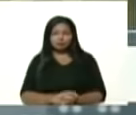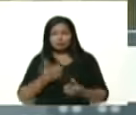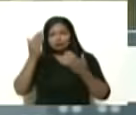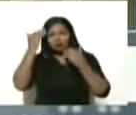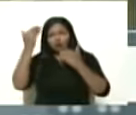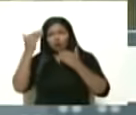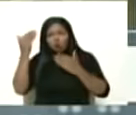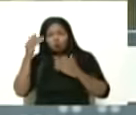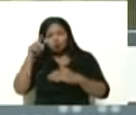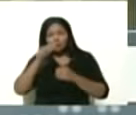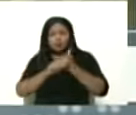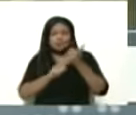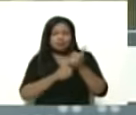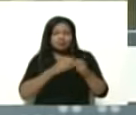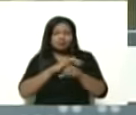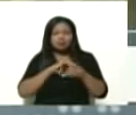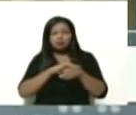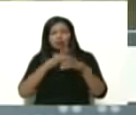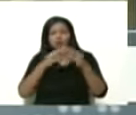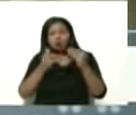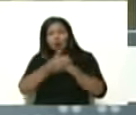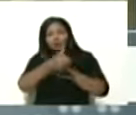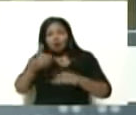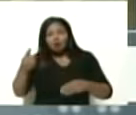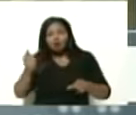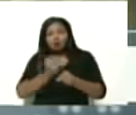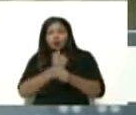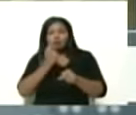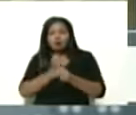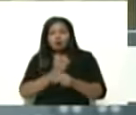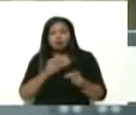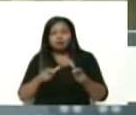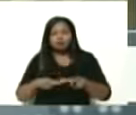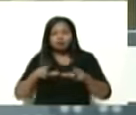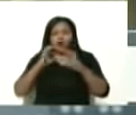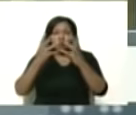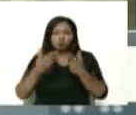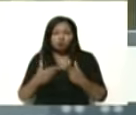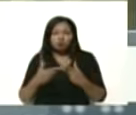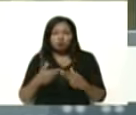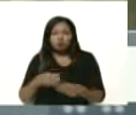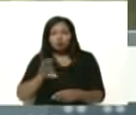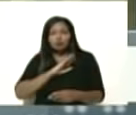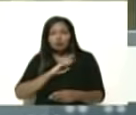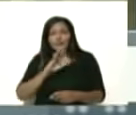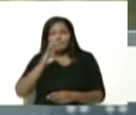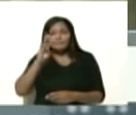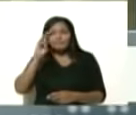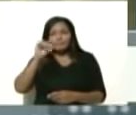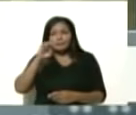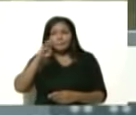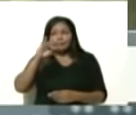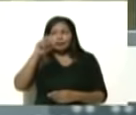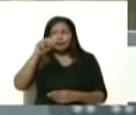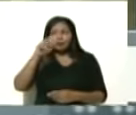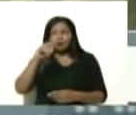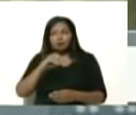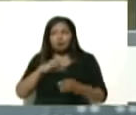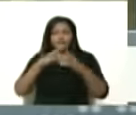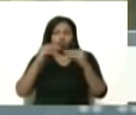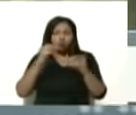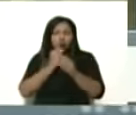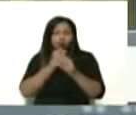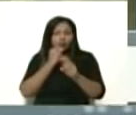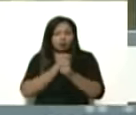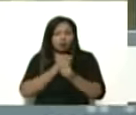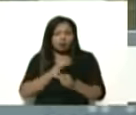Douglas, y a todas las trabajadoras de esta industria de confecciones Bambino, y a todos los trabajadores.